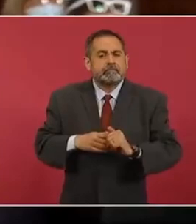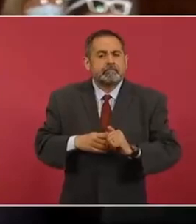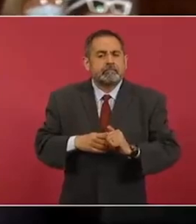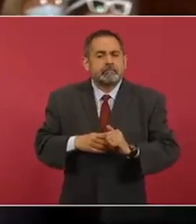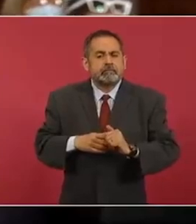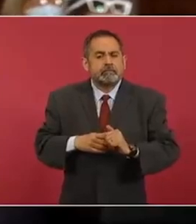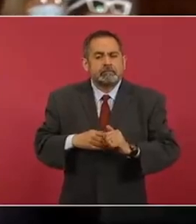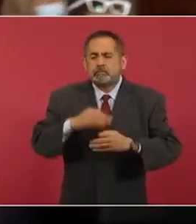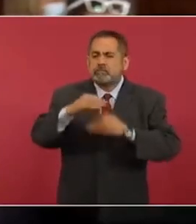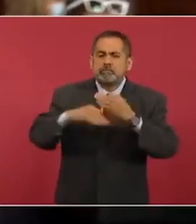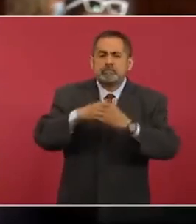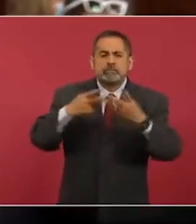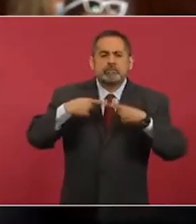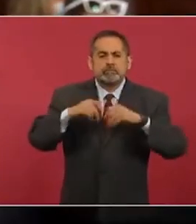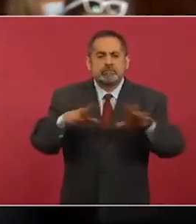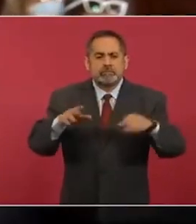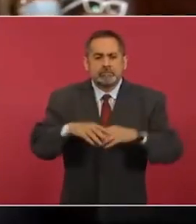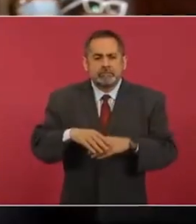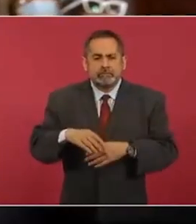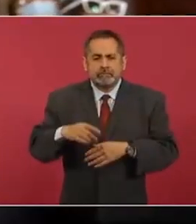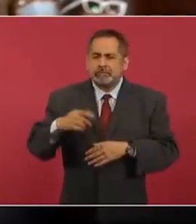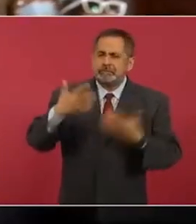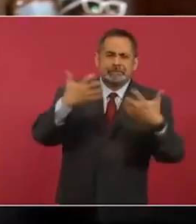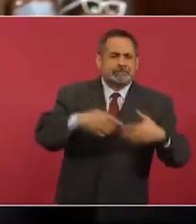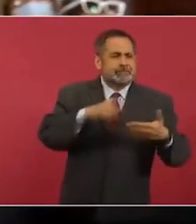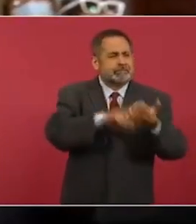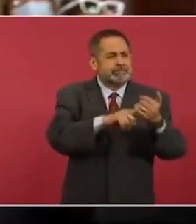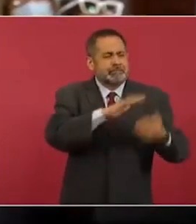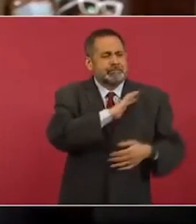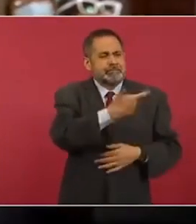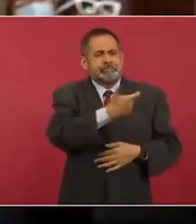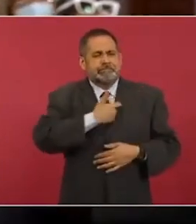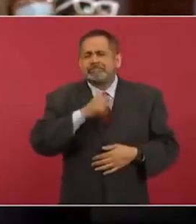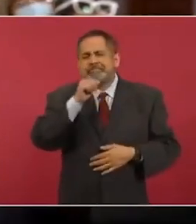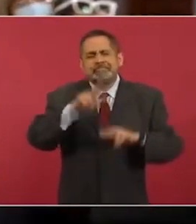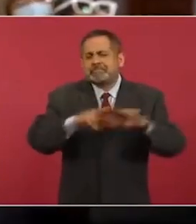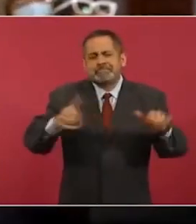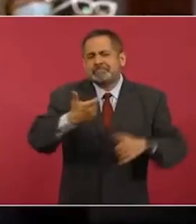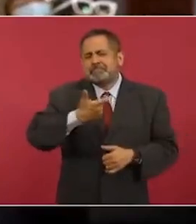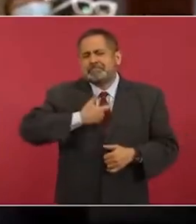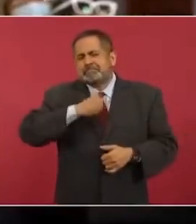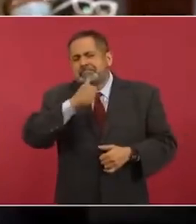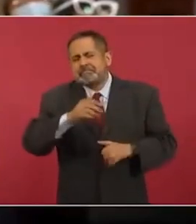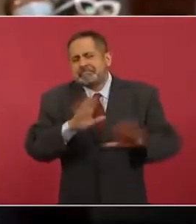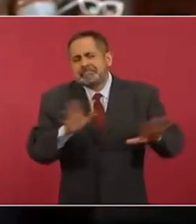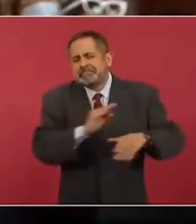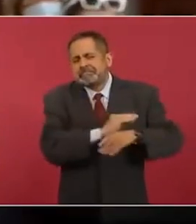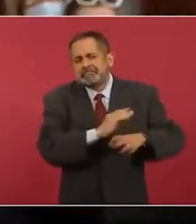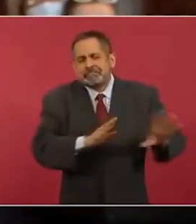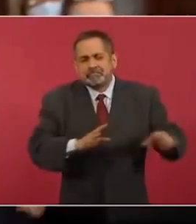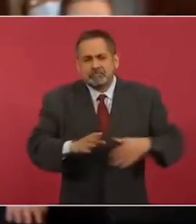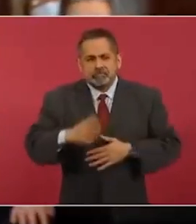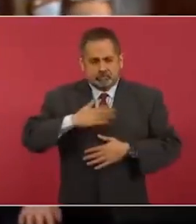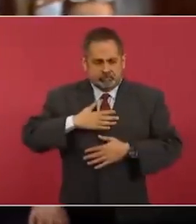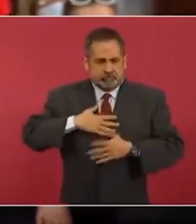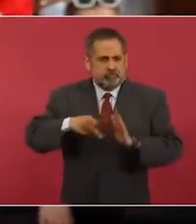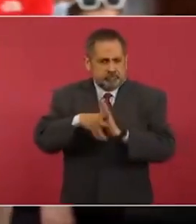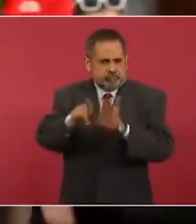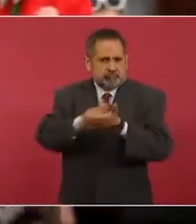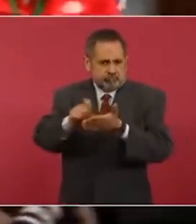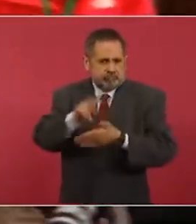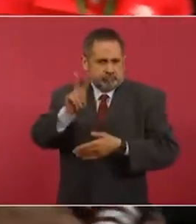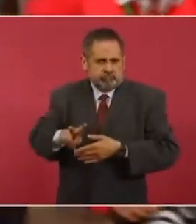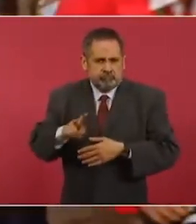Pero para todos aquellos que dicen que a mí me pagan las empresas españolas, a no me paga nadie. Ni las empresas españolas, ni el gobierno. Yo aquí vengo como un periodista que soy,